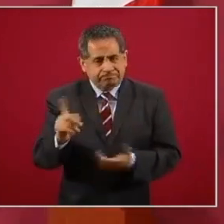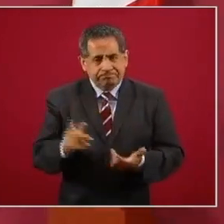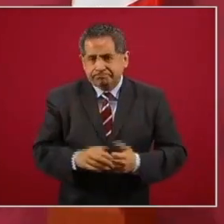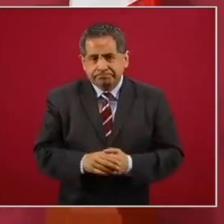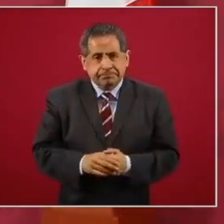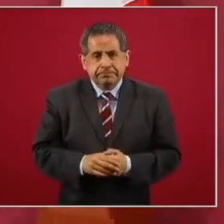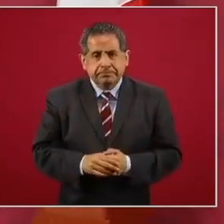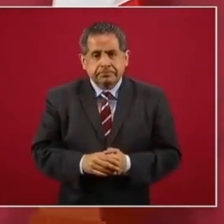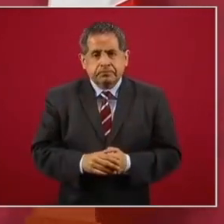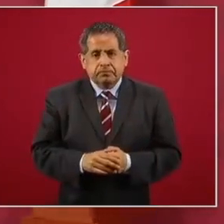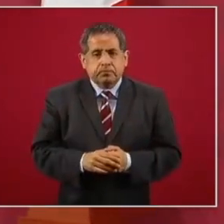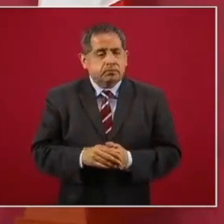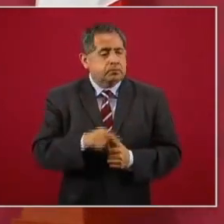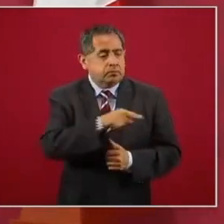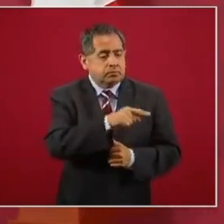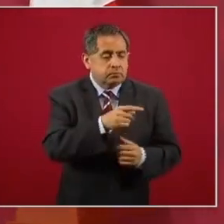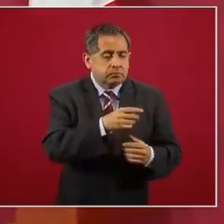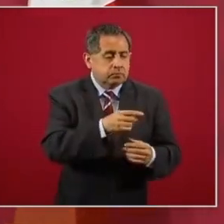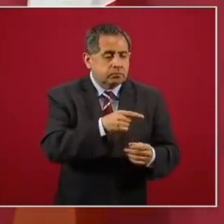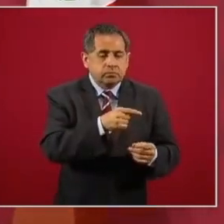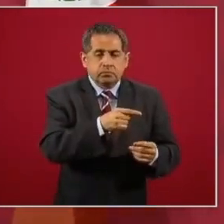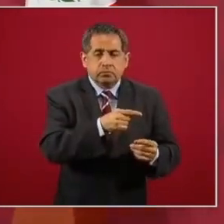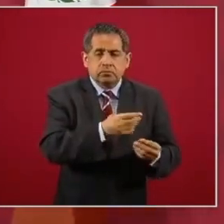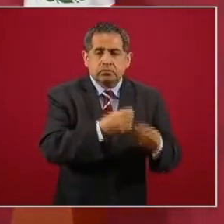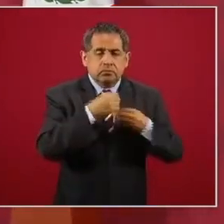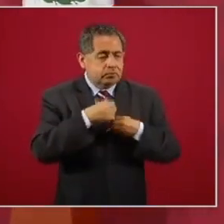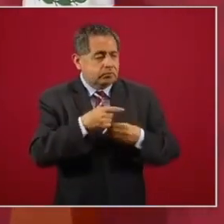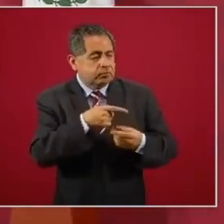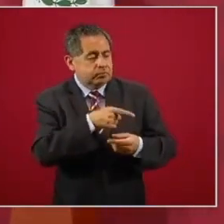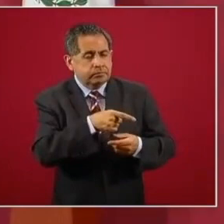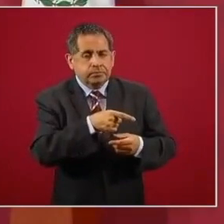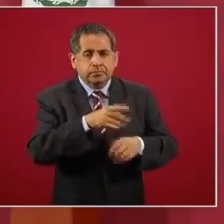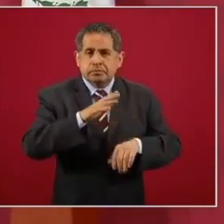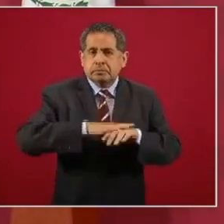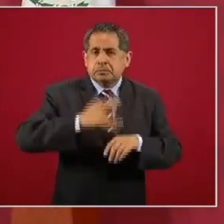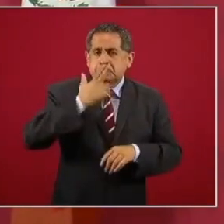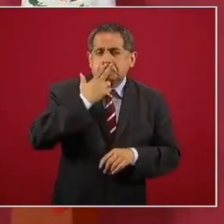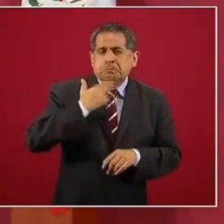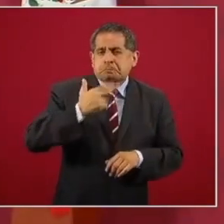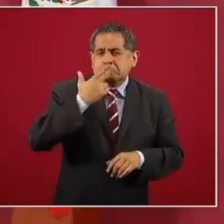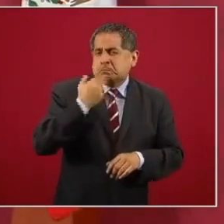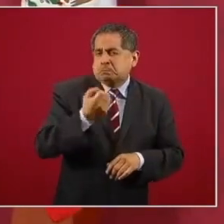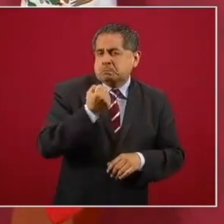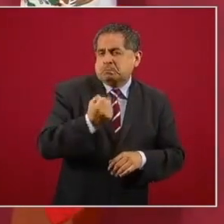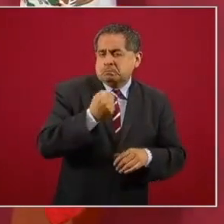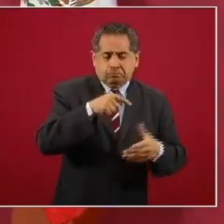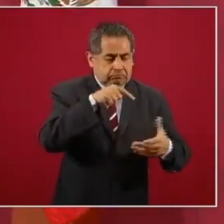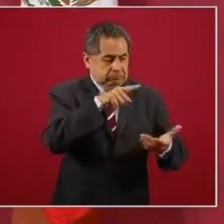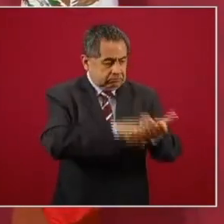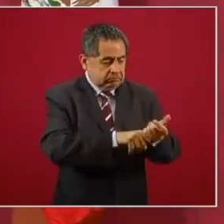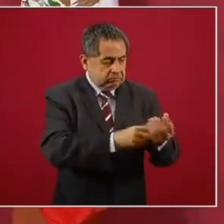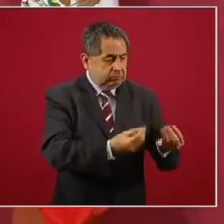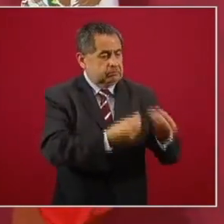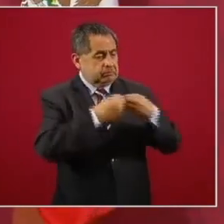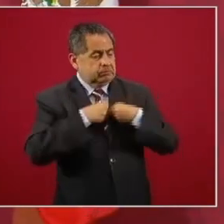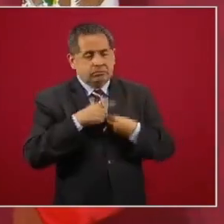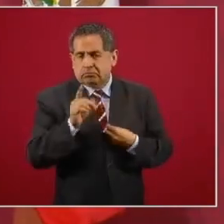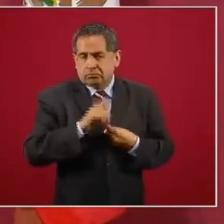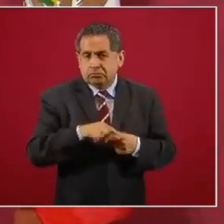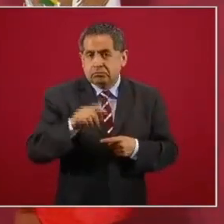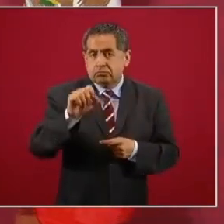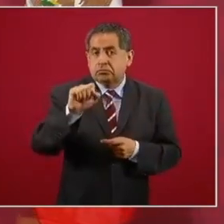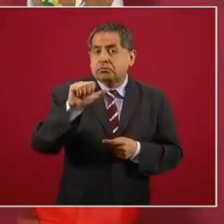con exceso de azúcar, de sal,